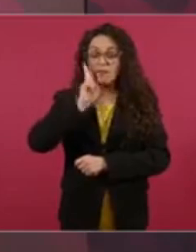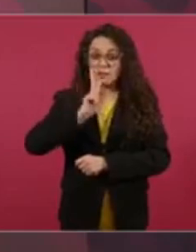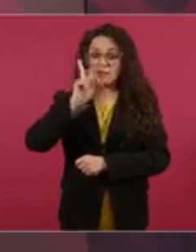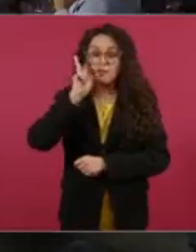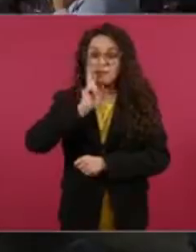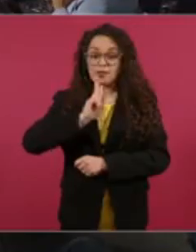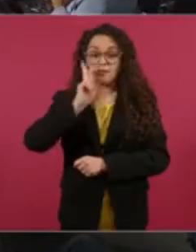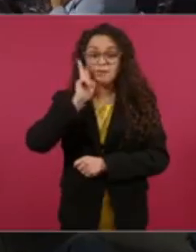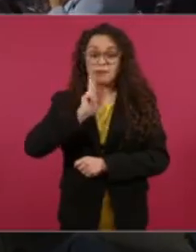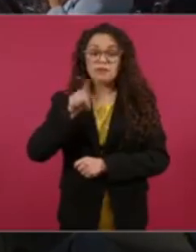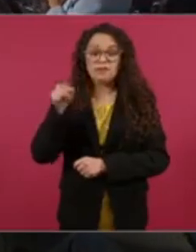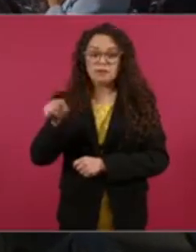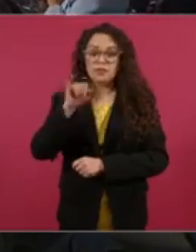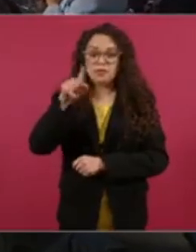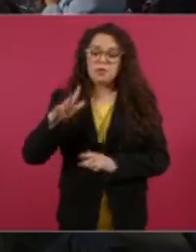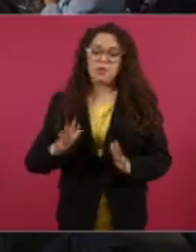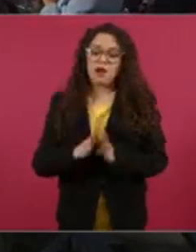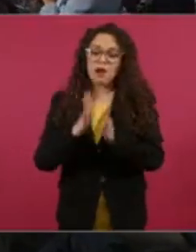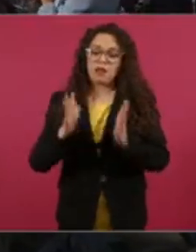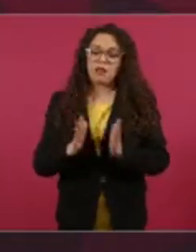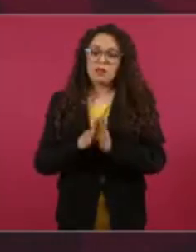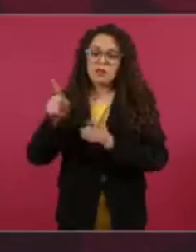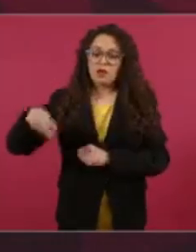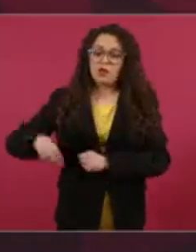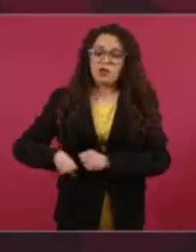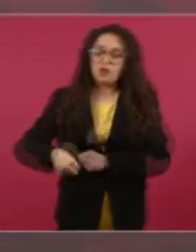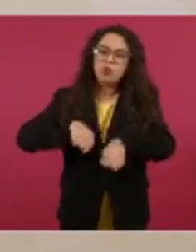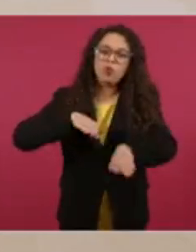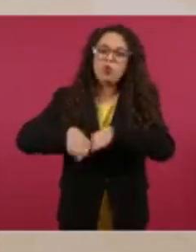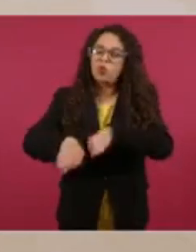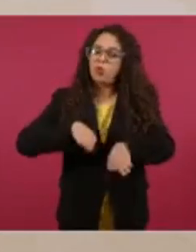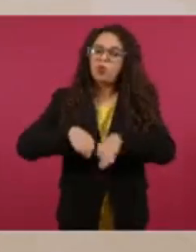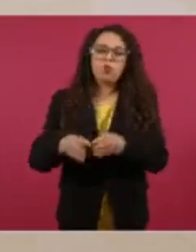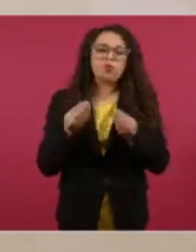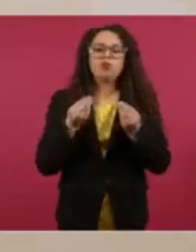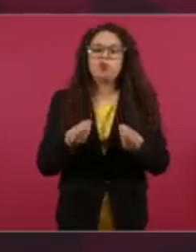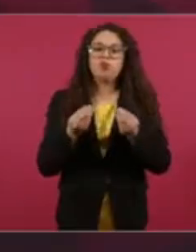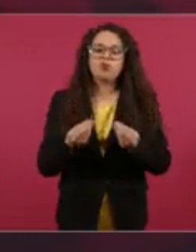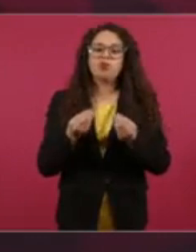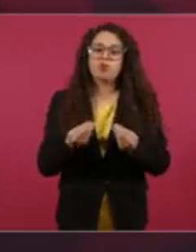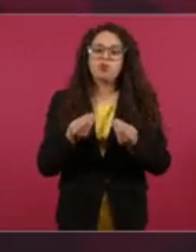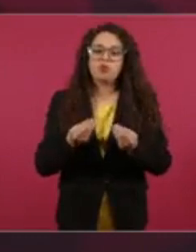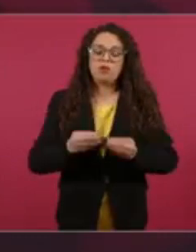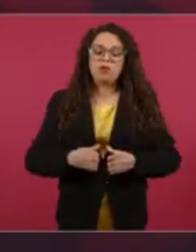participaron en la desaparición de los jóvenes. Hay que